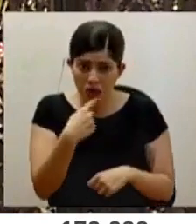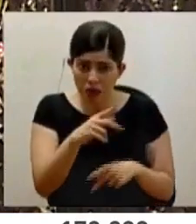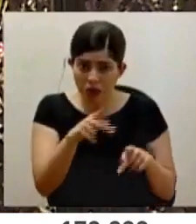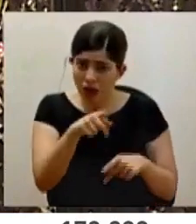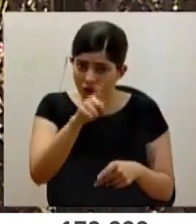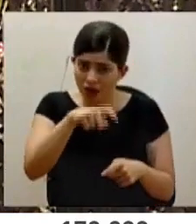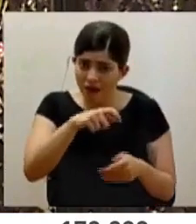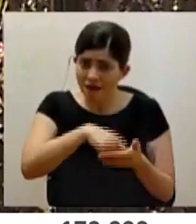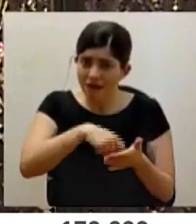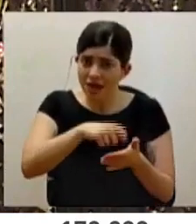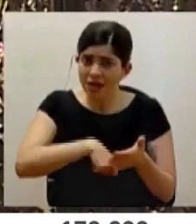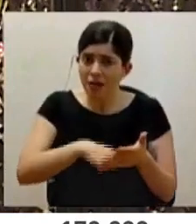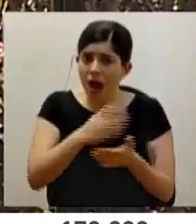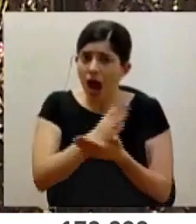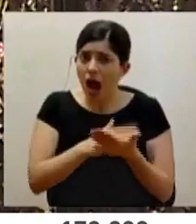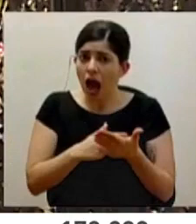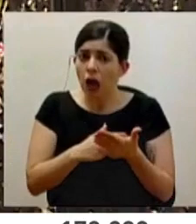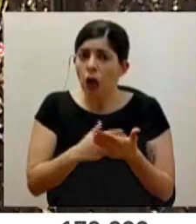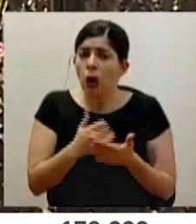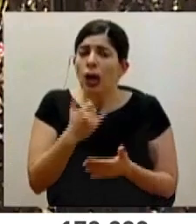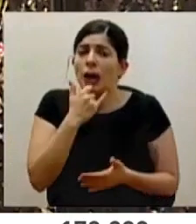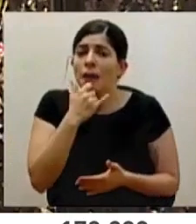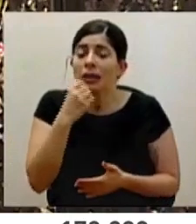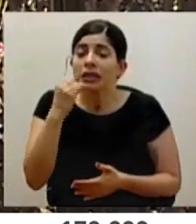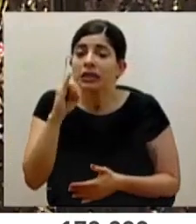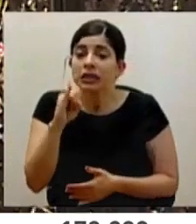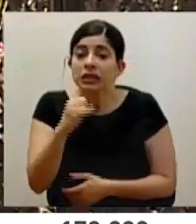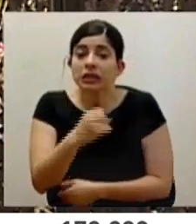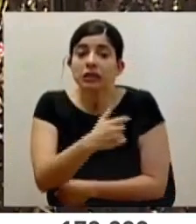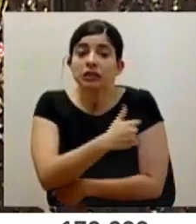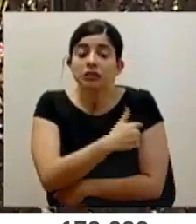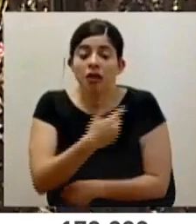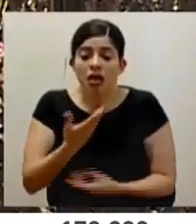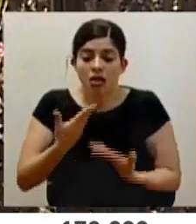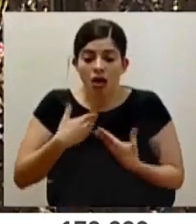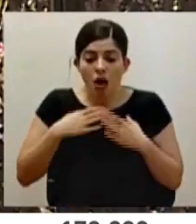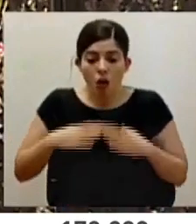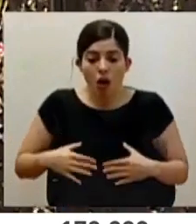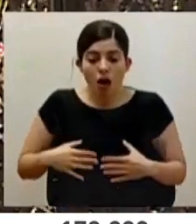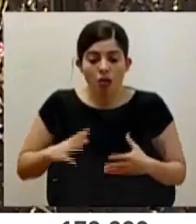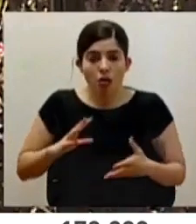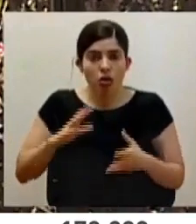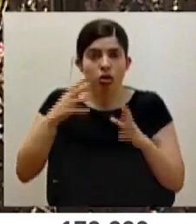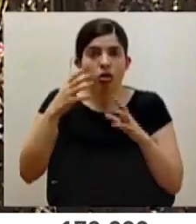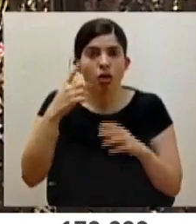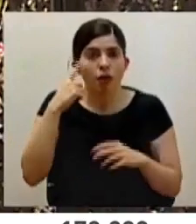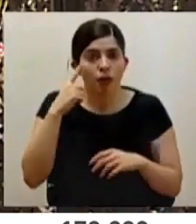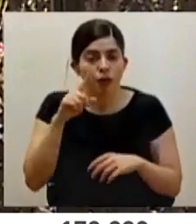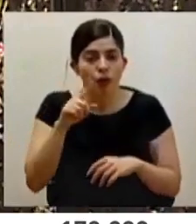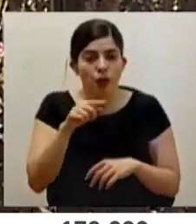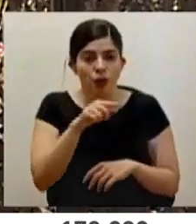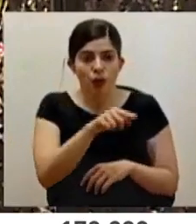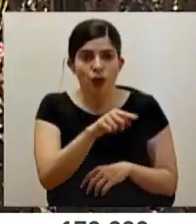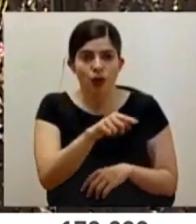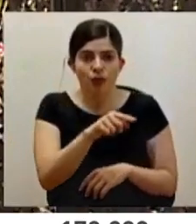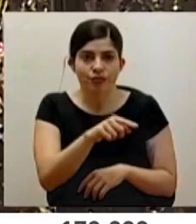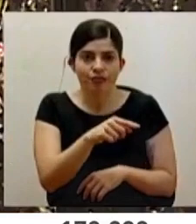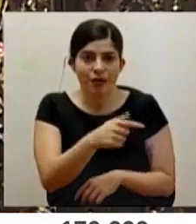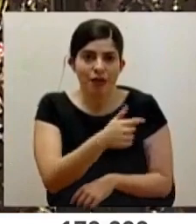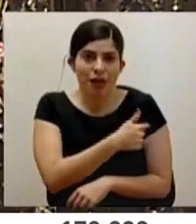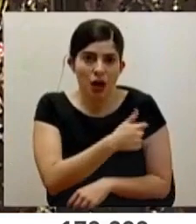ellos tienen que firmar algo, qué pasa si efectivamente hay una reacción adversa, se hace cargo las